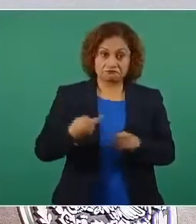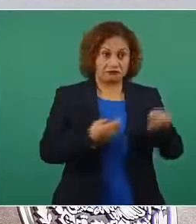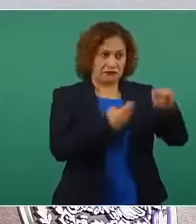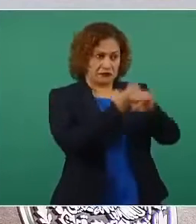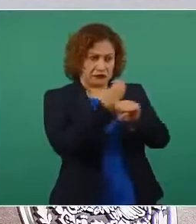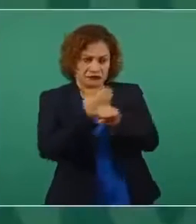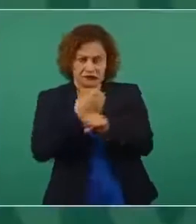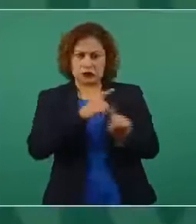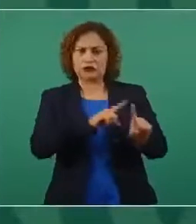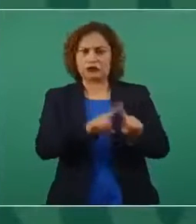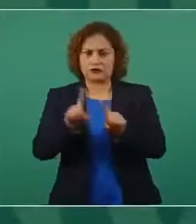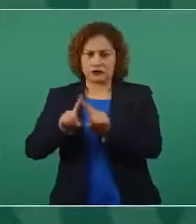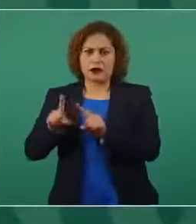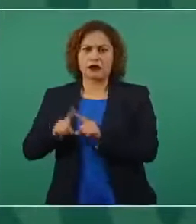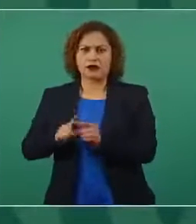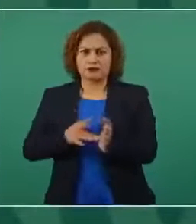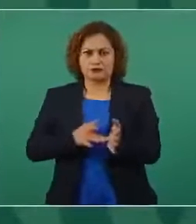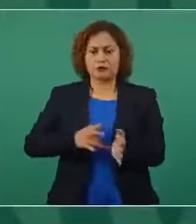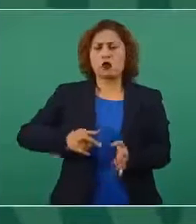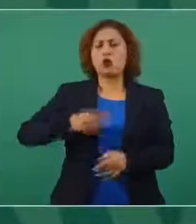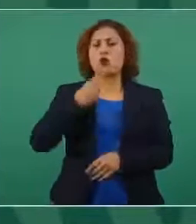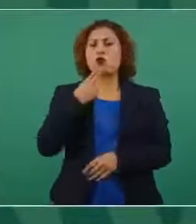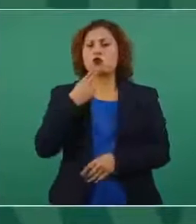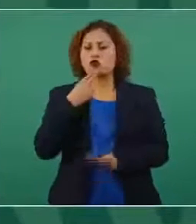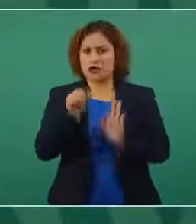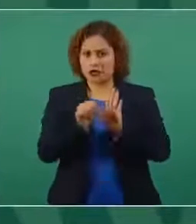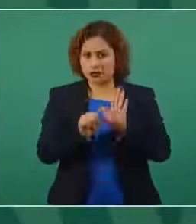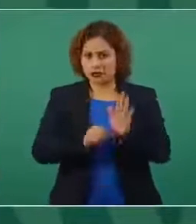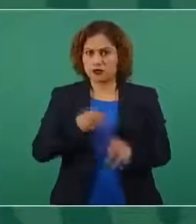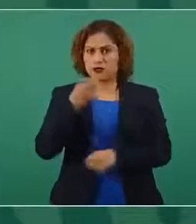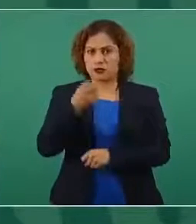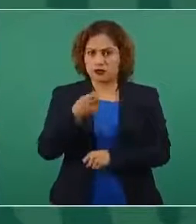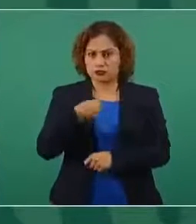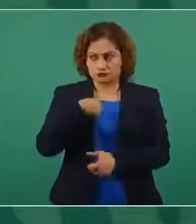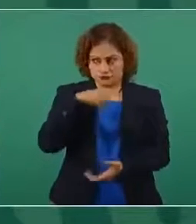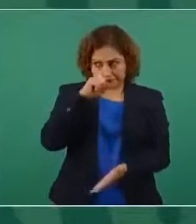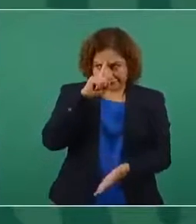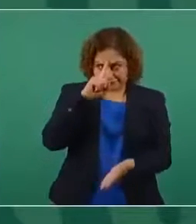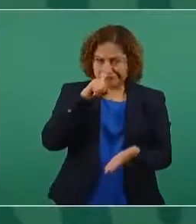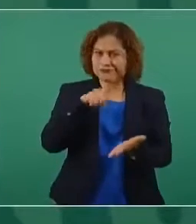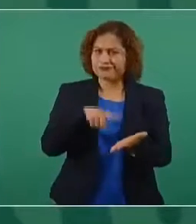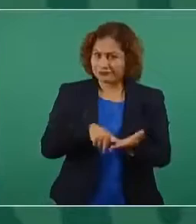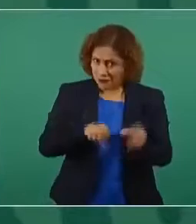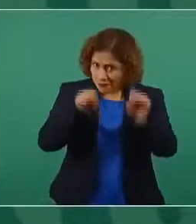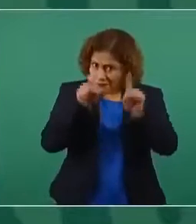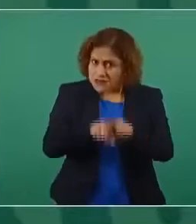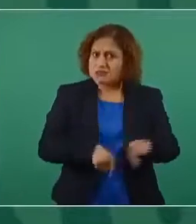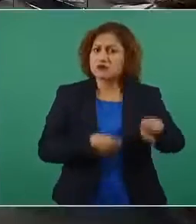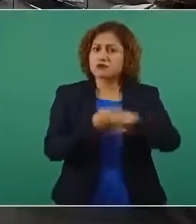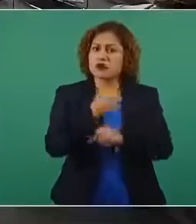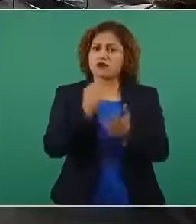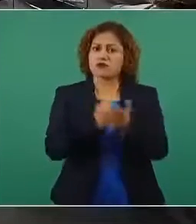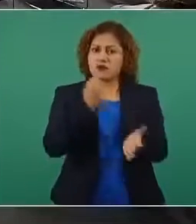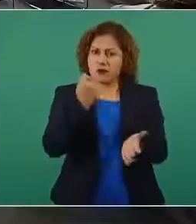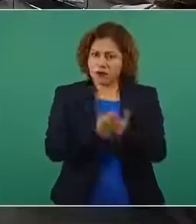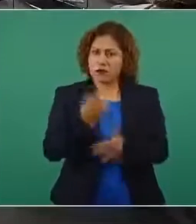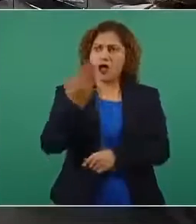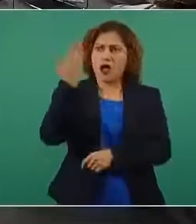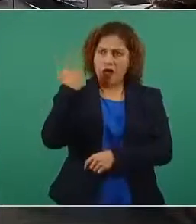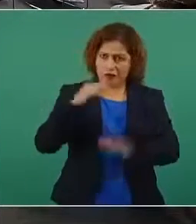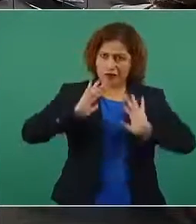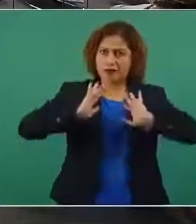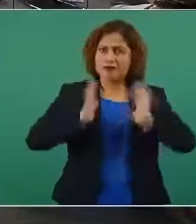que yo recuerdo hasta en Tamaulipas ya se aplicó en Guerrero